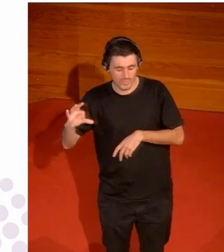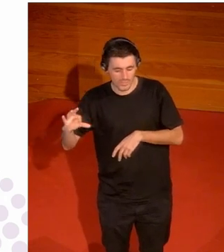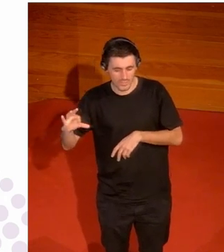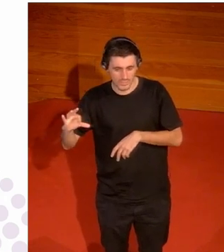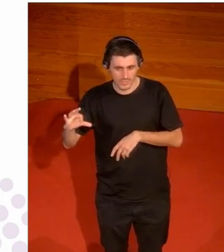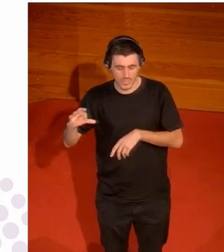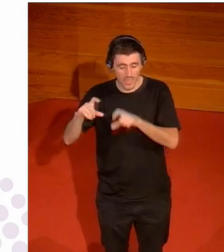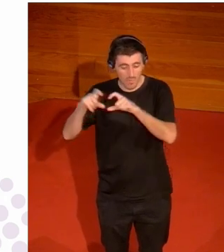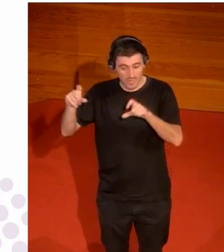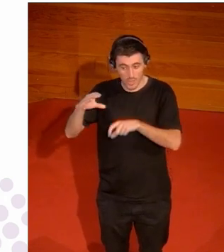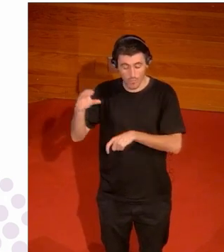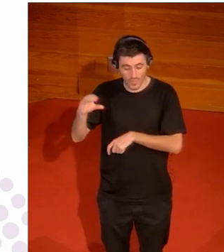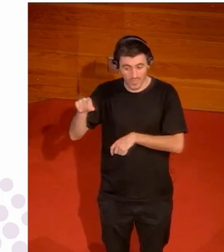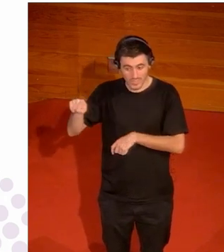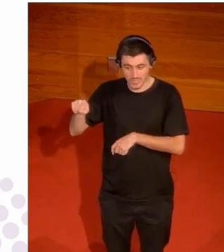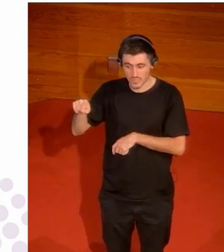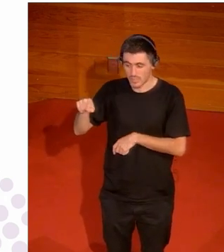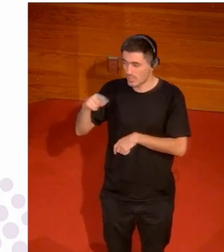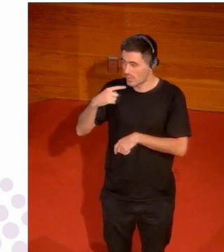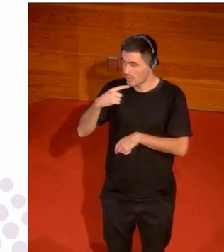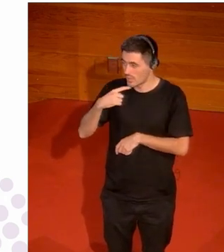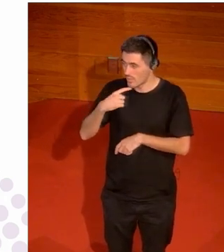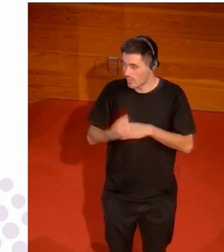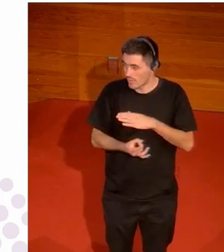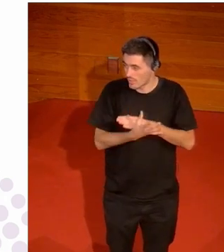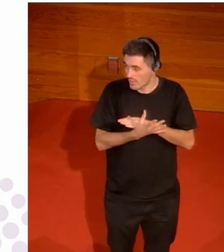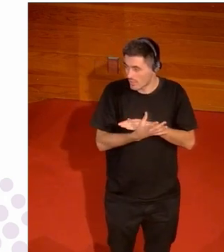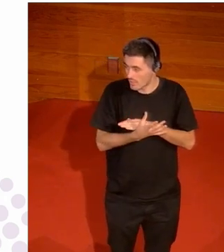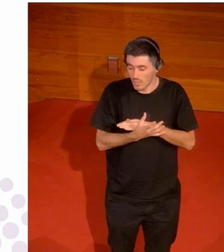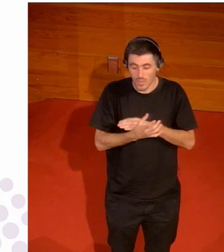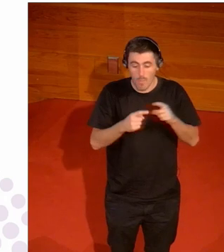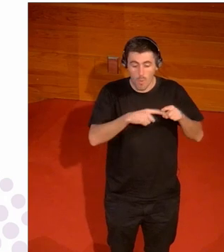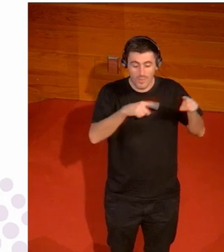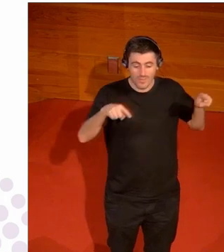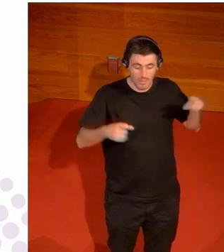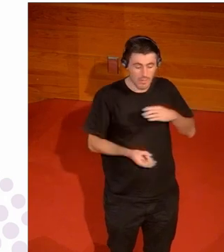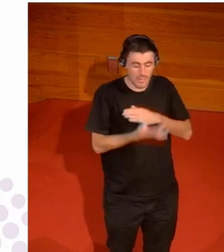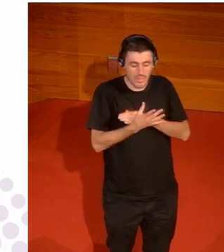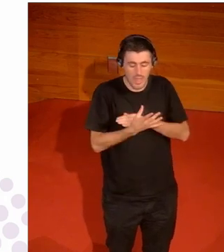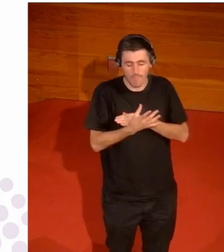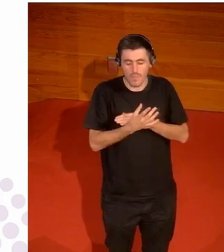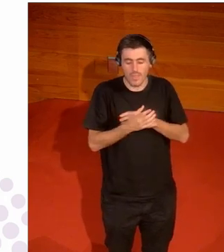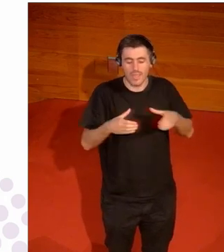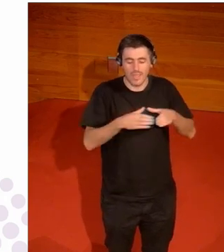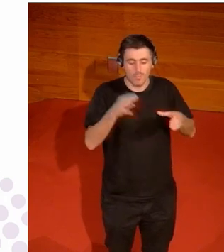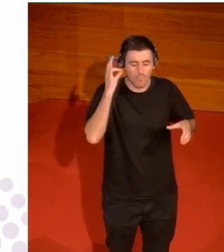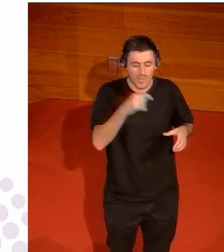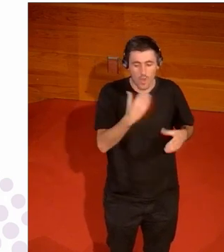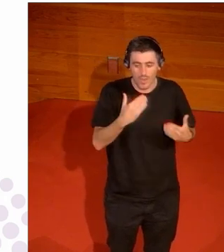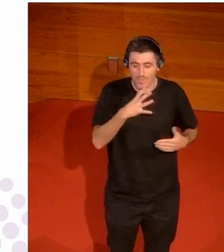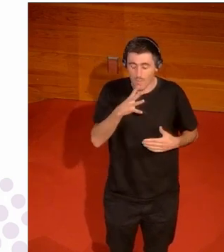Cofidis está patrocinando pues vamos a nosotros a crear un equipo femenino y Movistar tiene un equipo femenino y entonces a mí me parece fenomenal